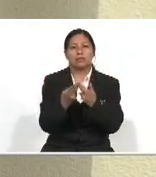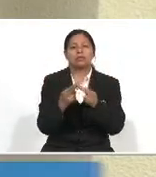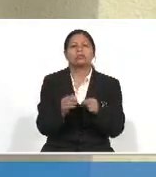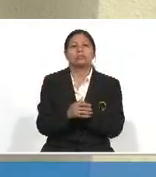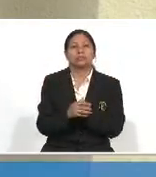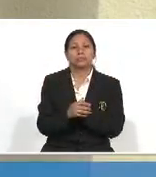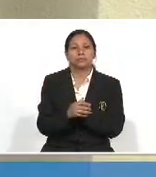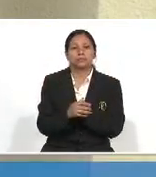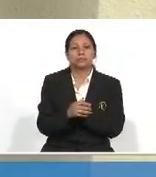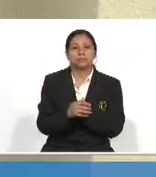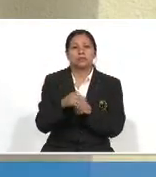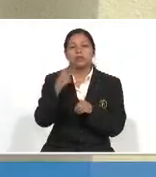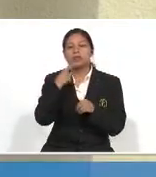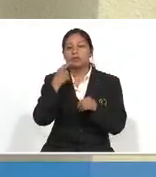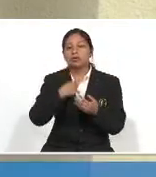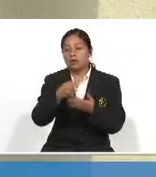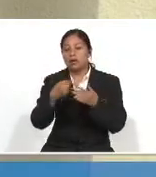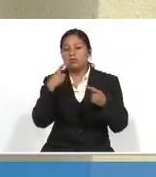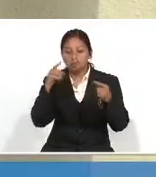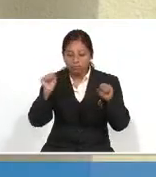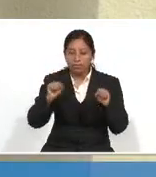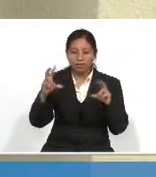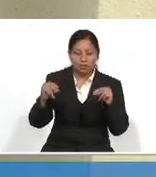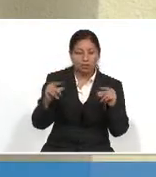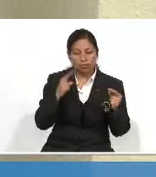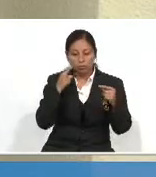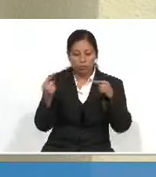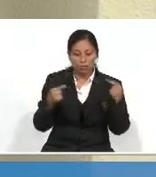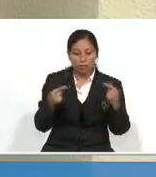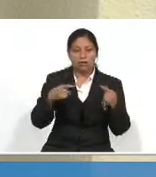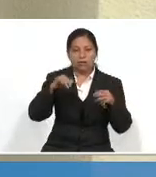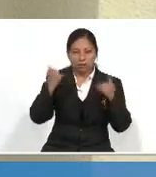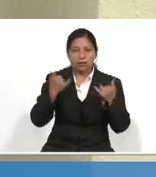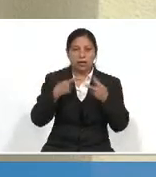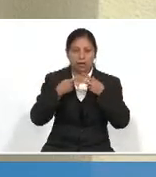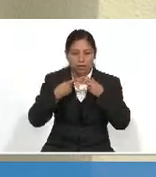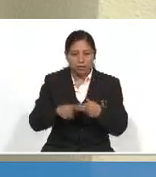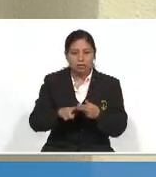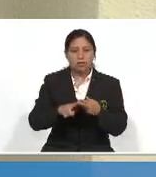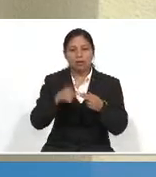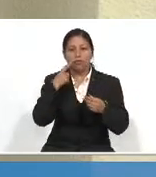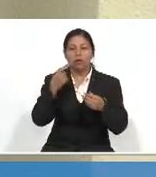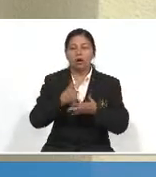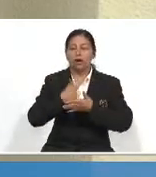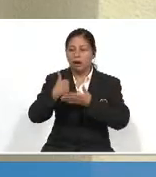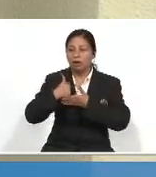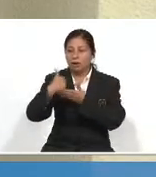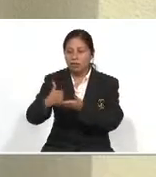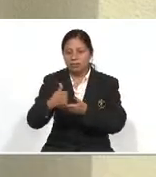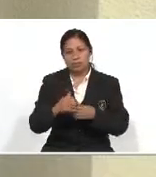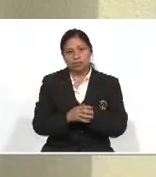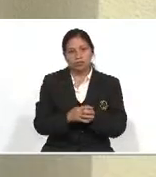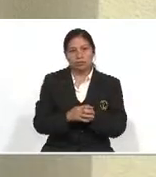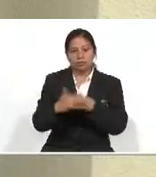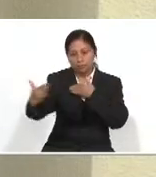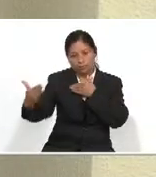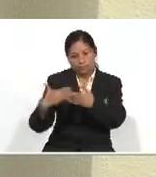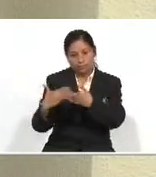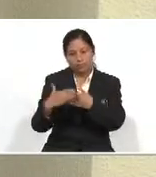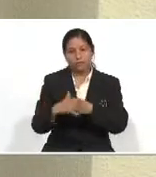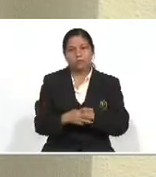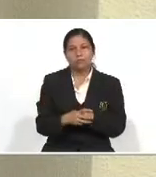estos acuerdos A los cuales llegamos En los cuales vamos A iniciar ya las gestiones Para tratar También Acercarlos